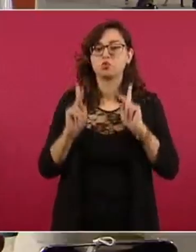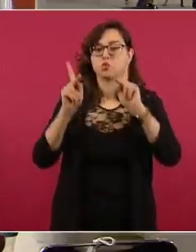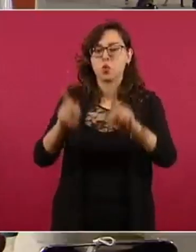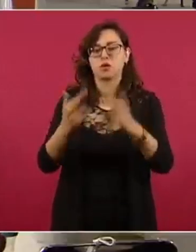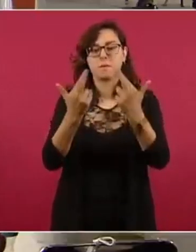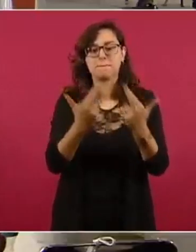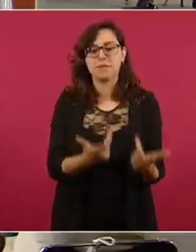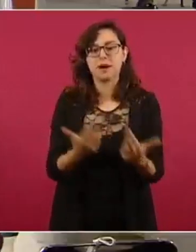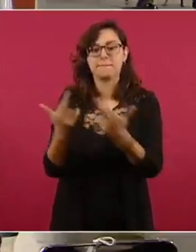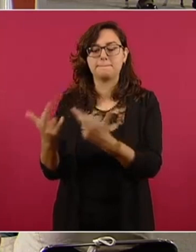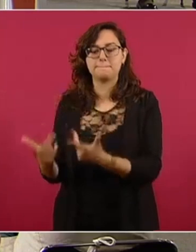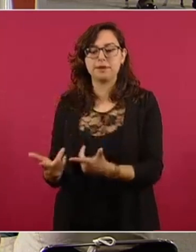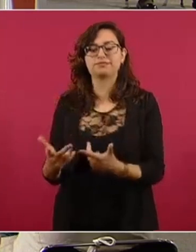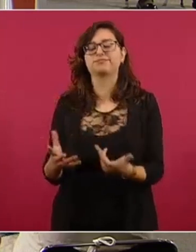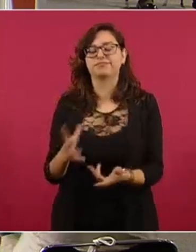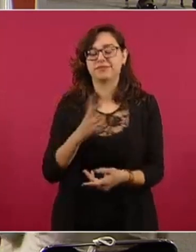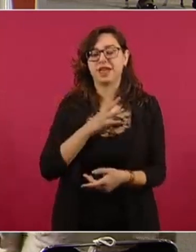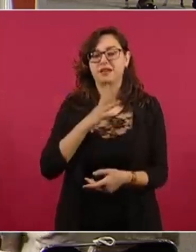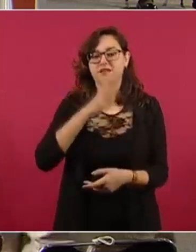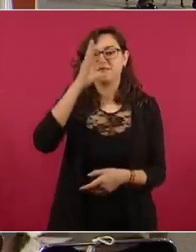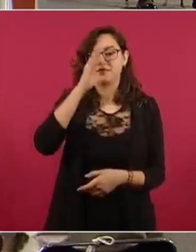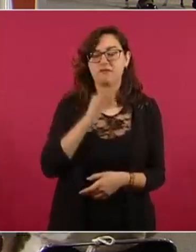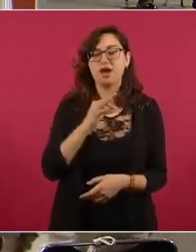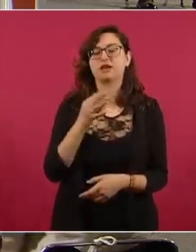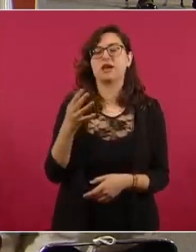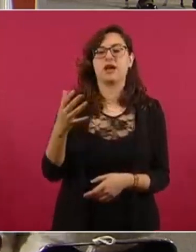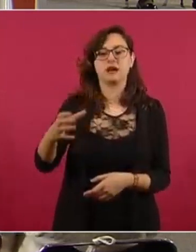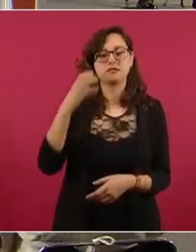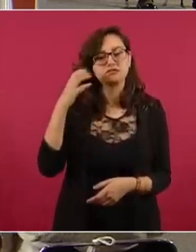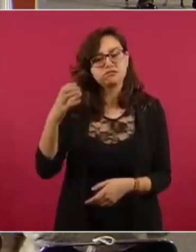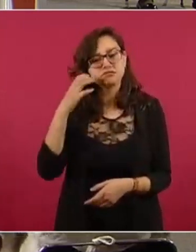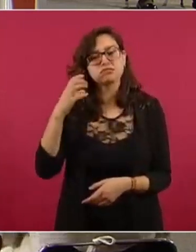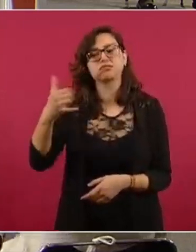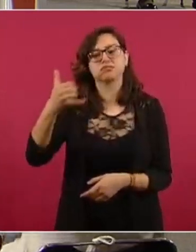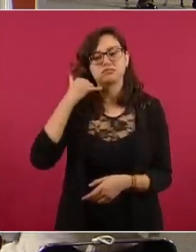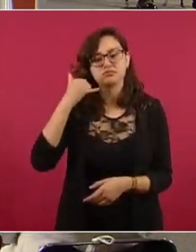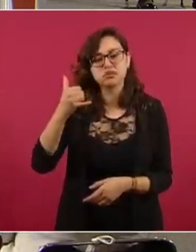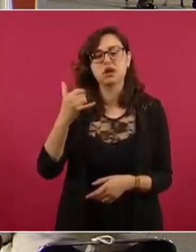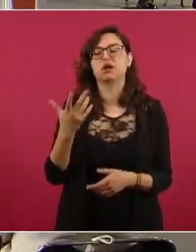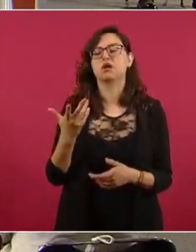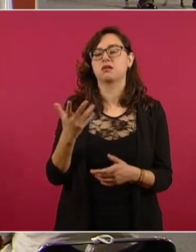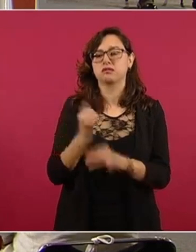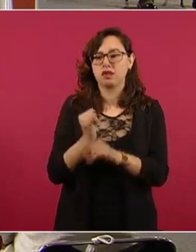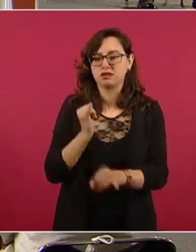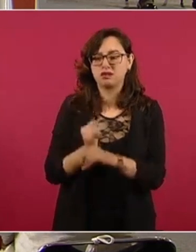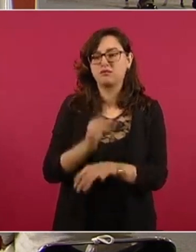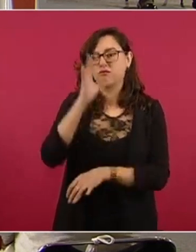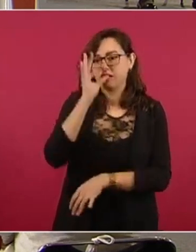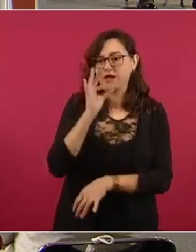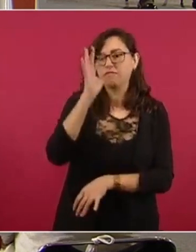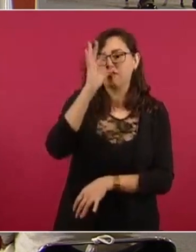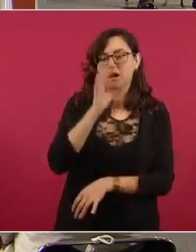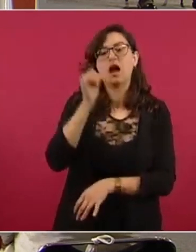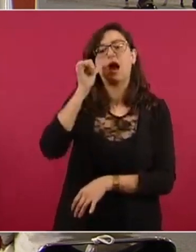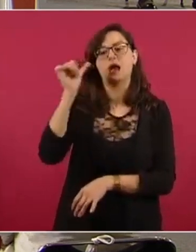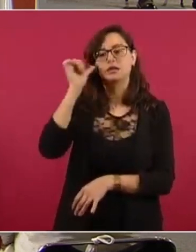la infraestructura de telecomunicaciones, las cuales se han venido restableciendo a lo largo del día de ayer y esperemos que hoy haya un avance